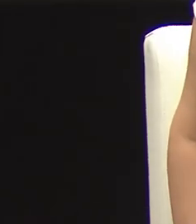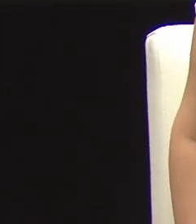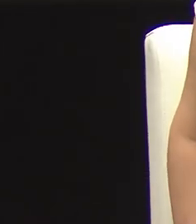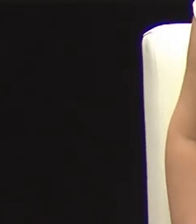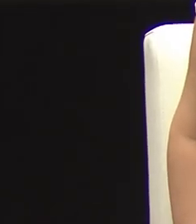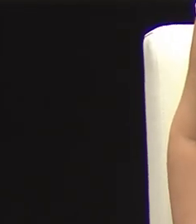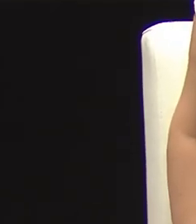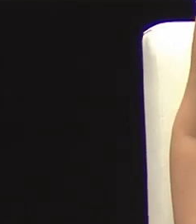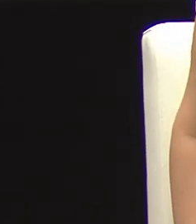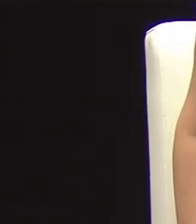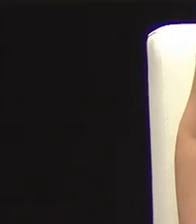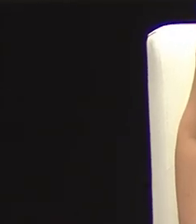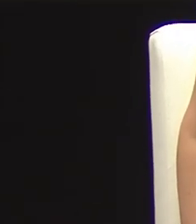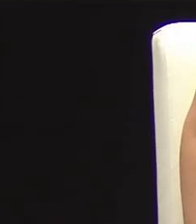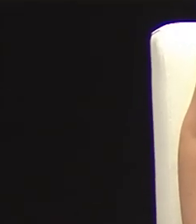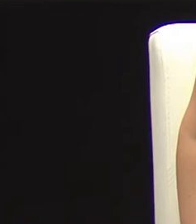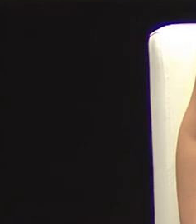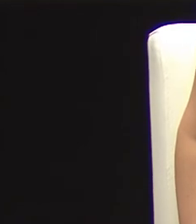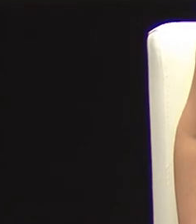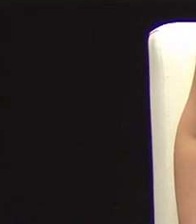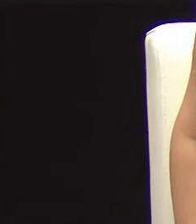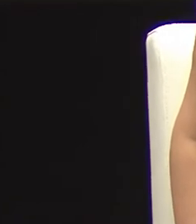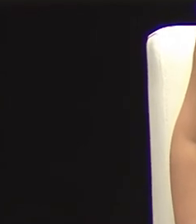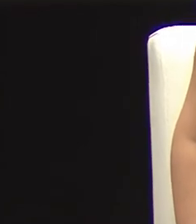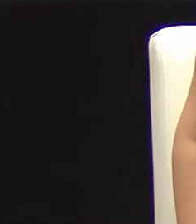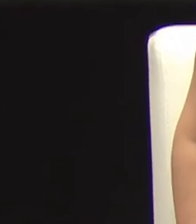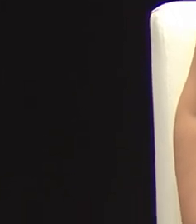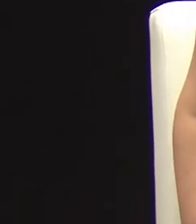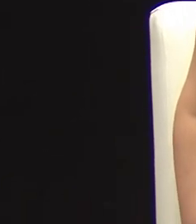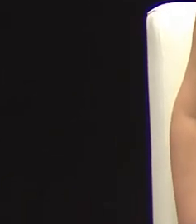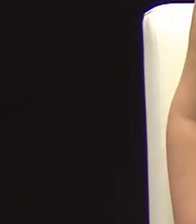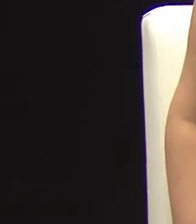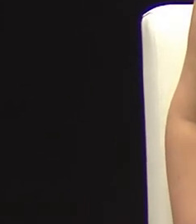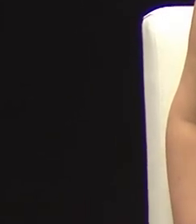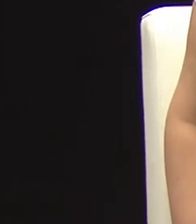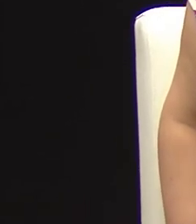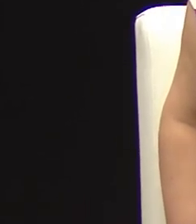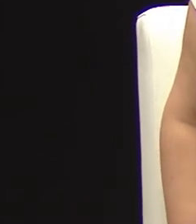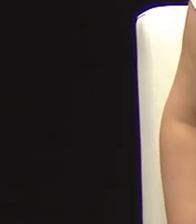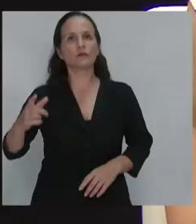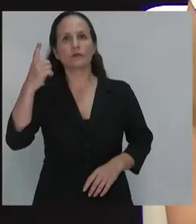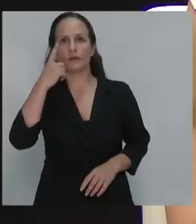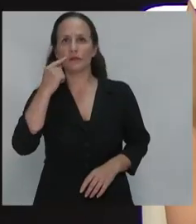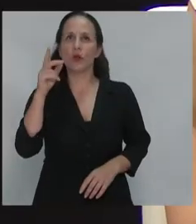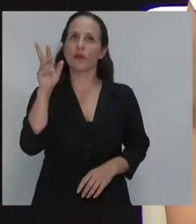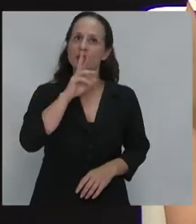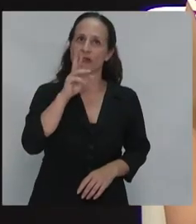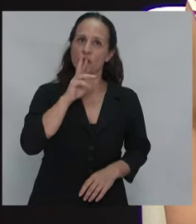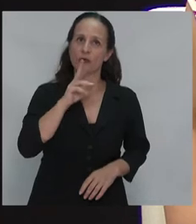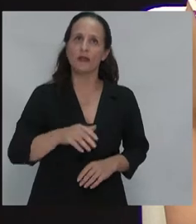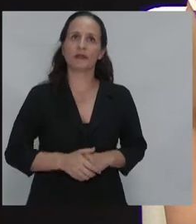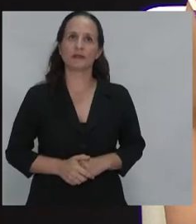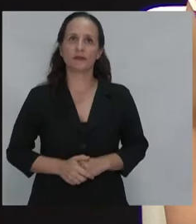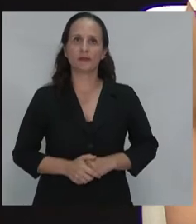Señoras y señores, me voy a por decir que me siento muy honrado de ser invitado a hablar